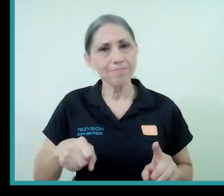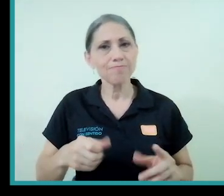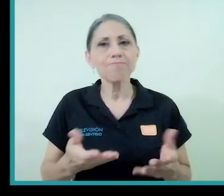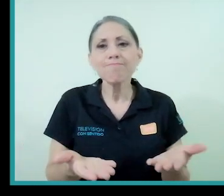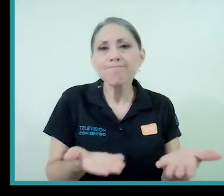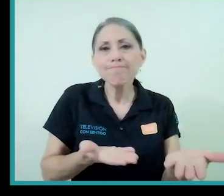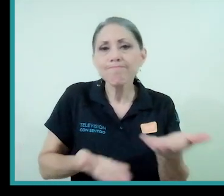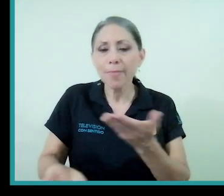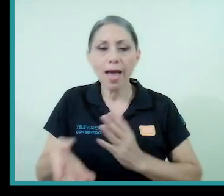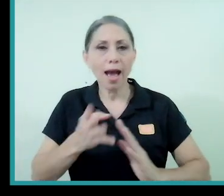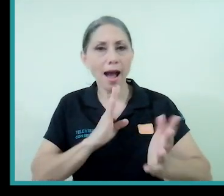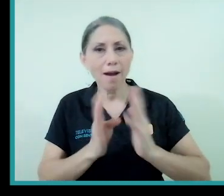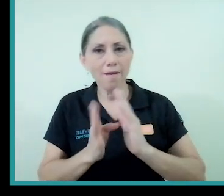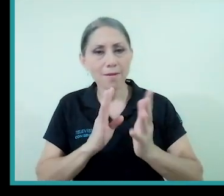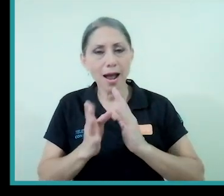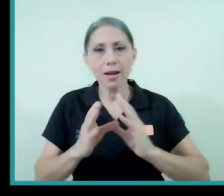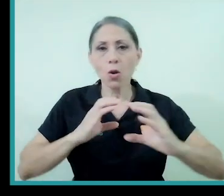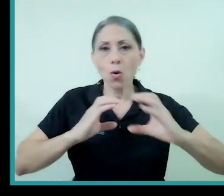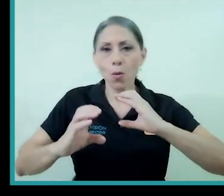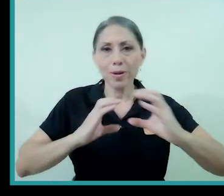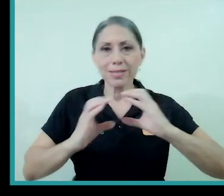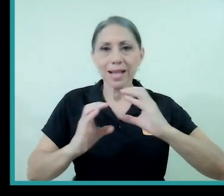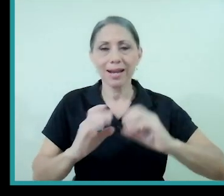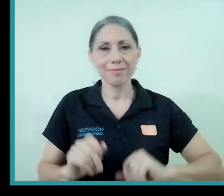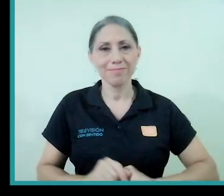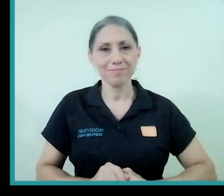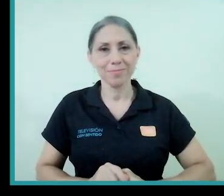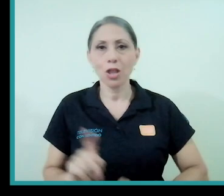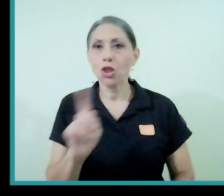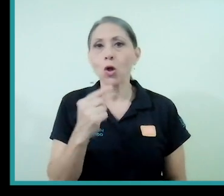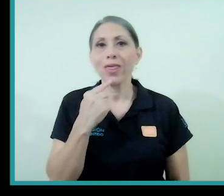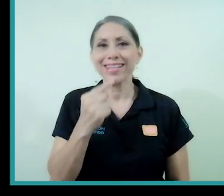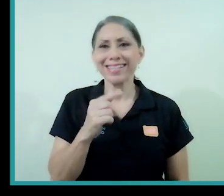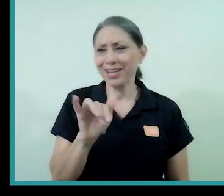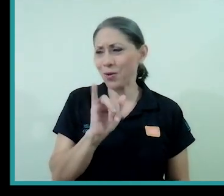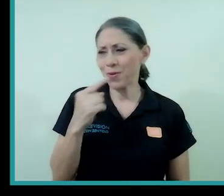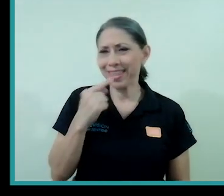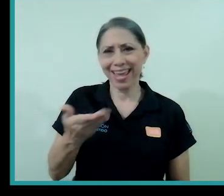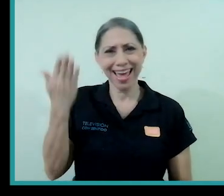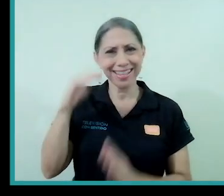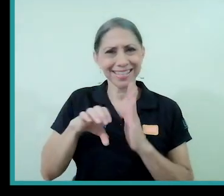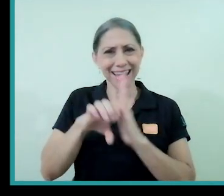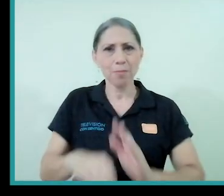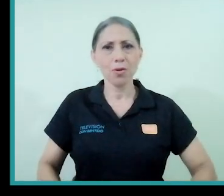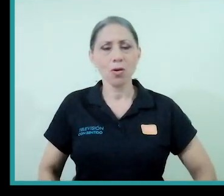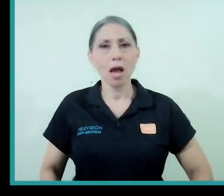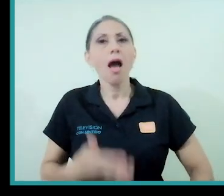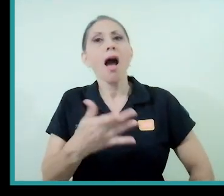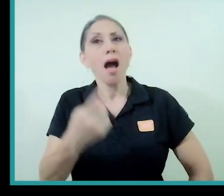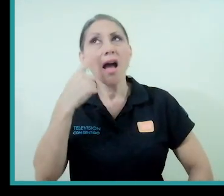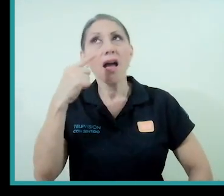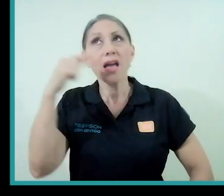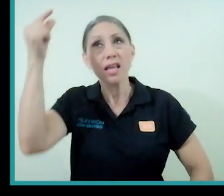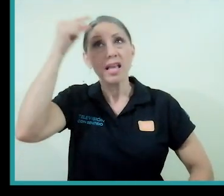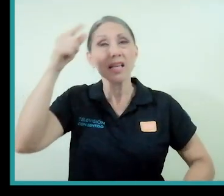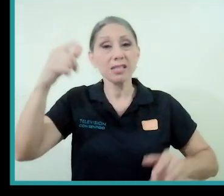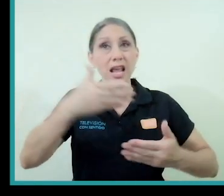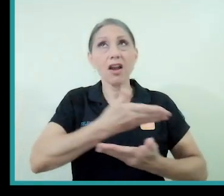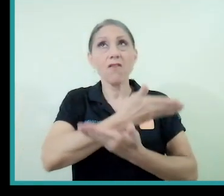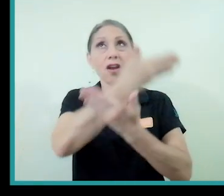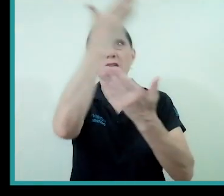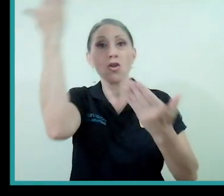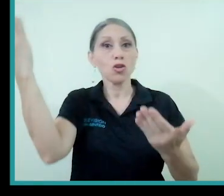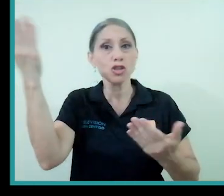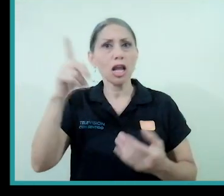hablar conversar no decir como el ejemplo que puse anteriormente no es que el reino de los cielos es hacia donde